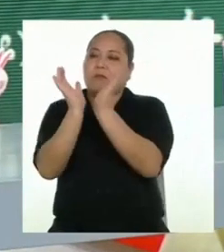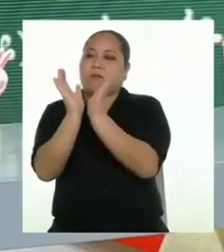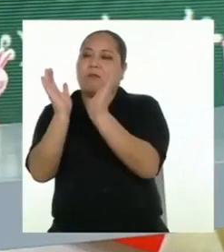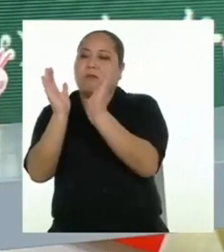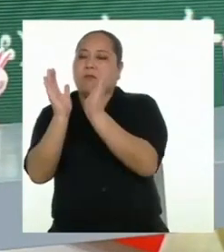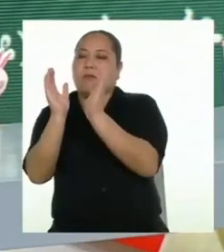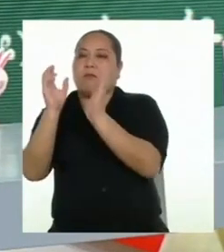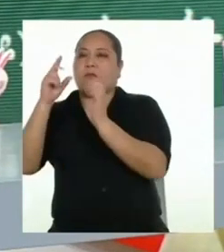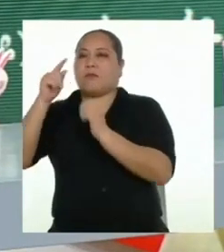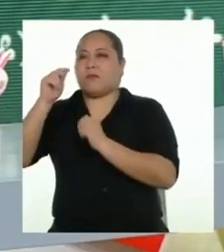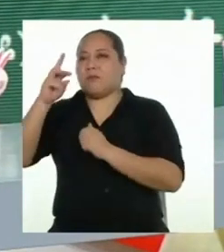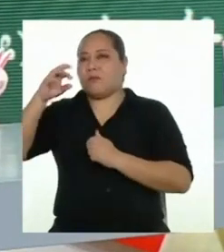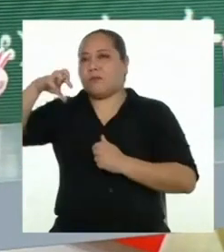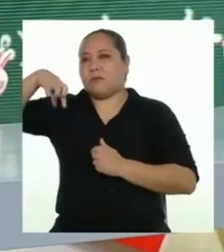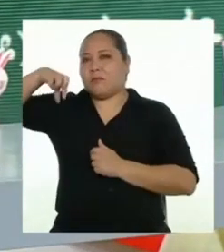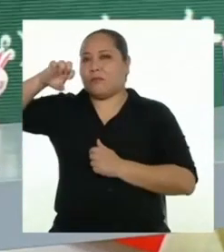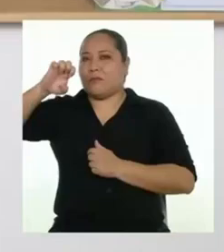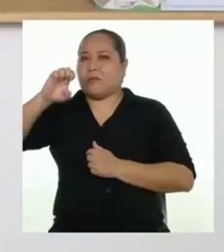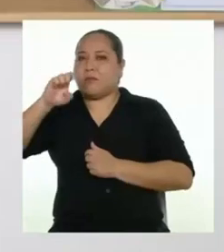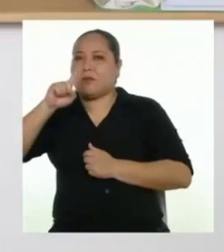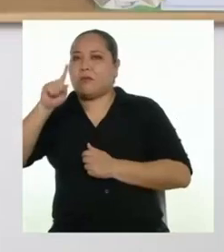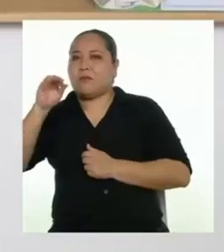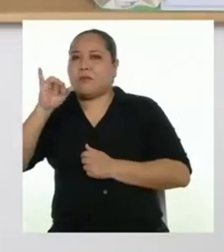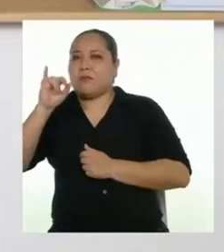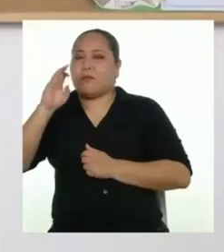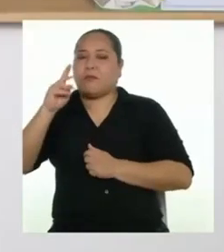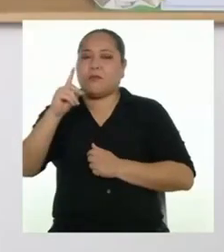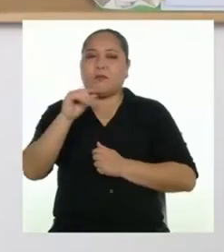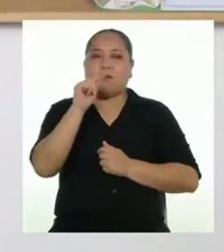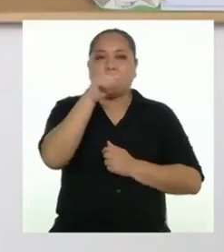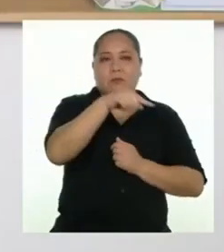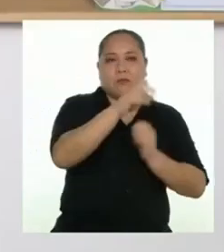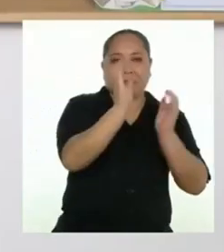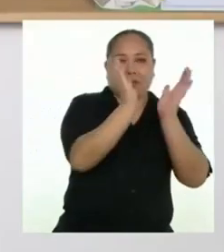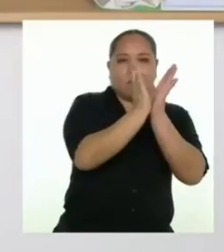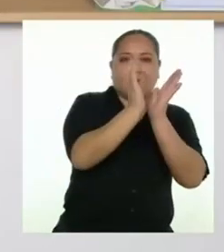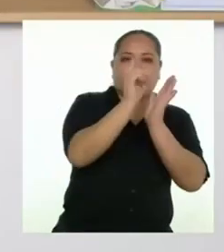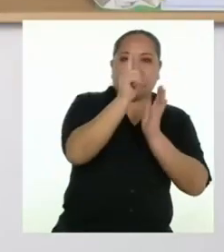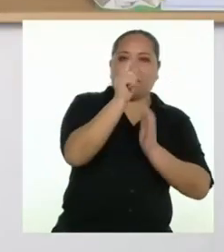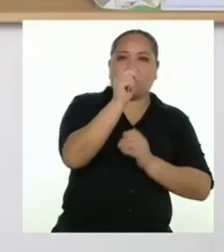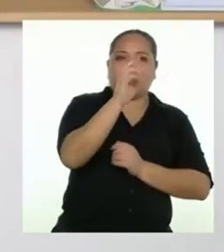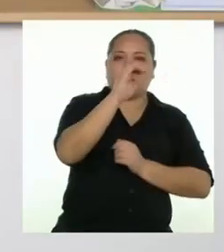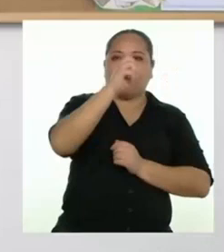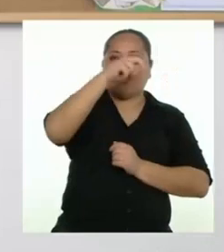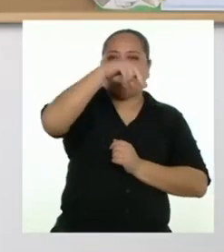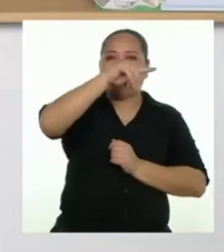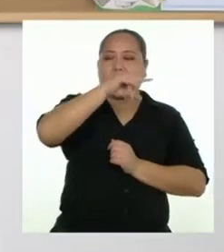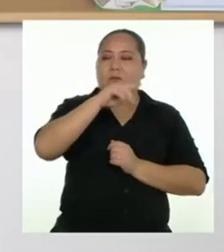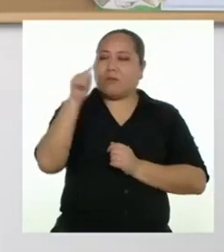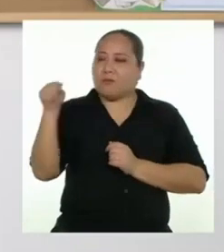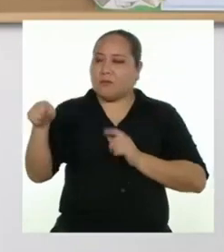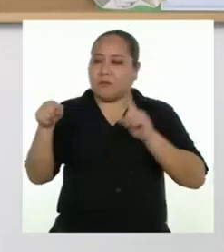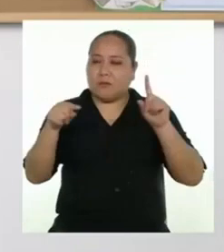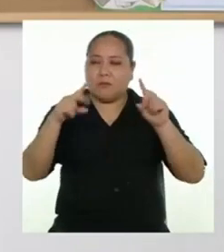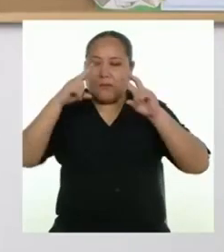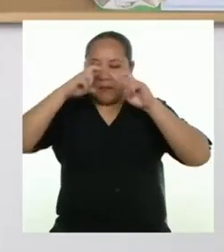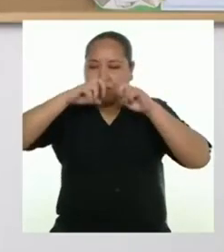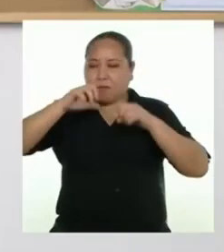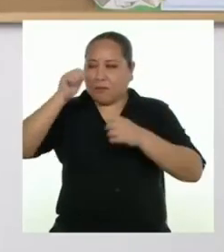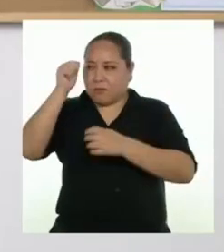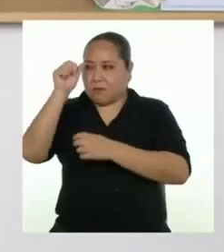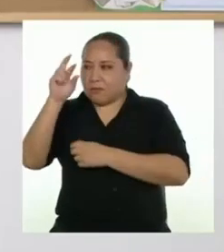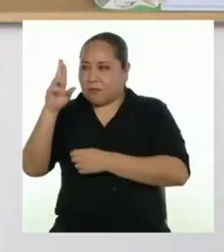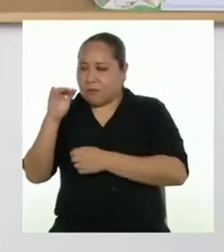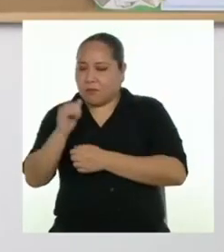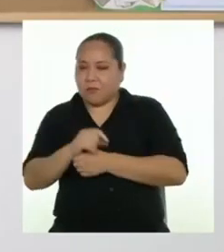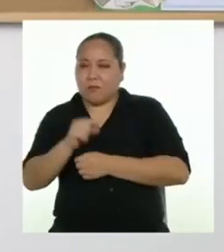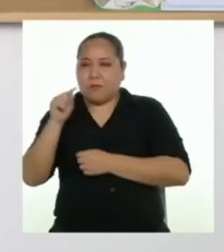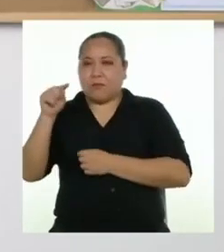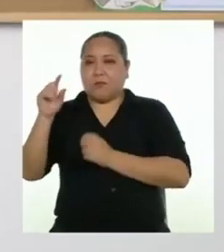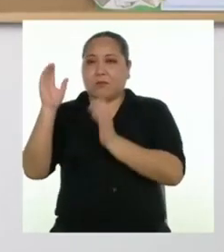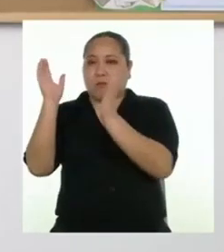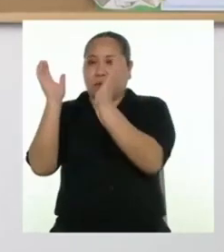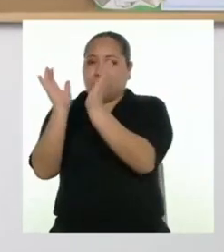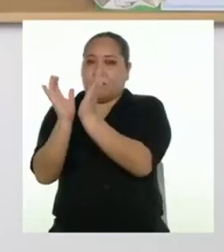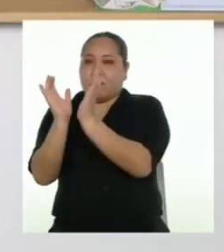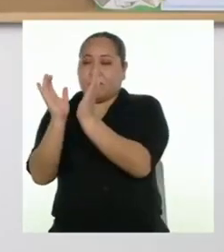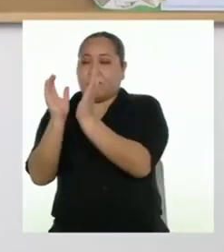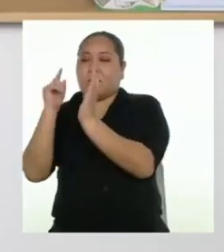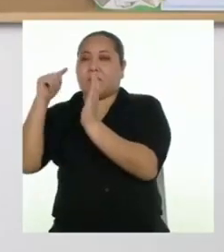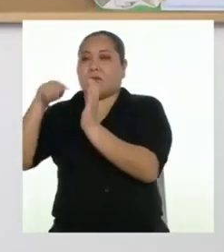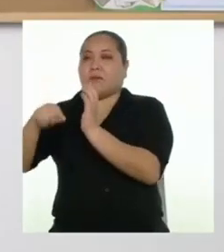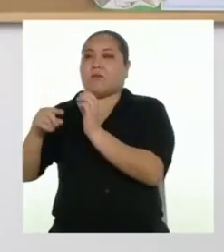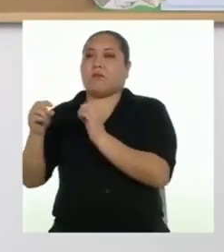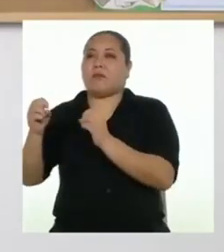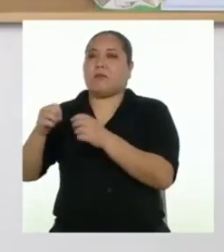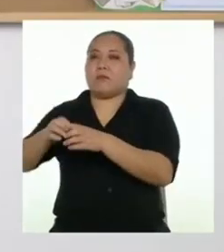y el prisma triangular regular. Si analizamos el área de ambos prismas, nos daremos cuenta que con el prisma trapezoidal